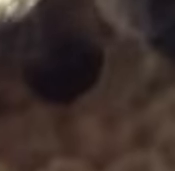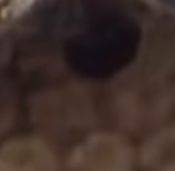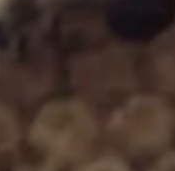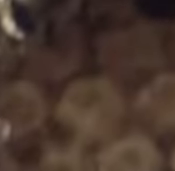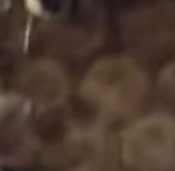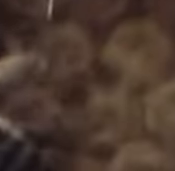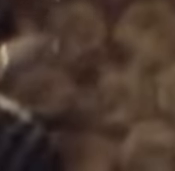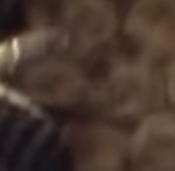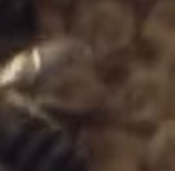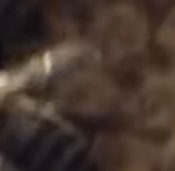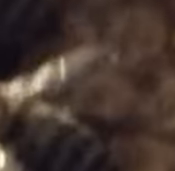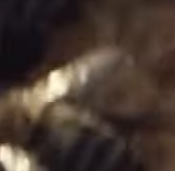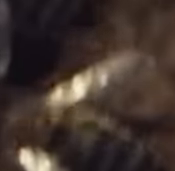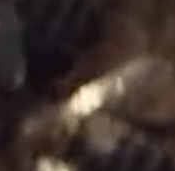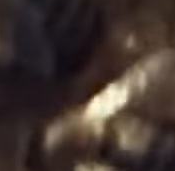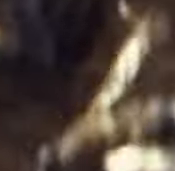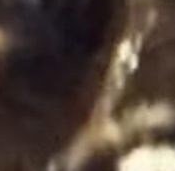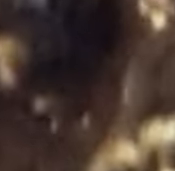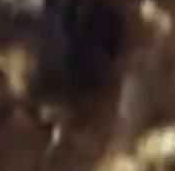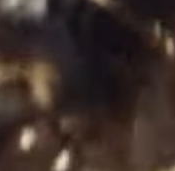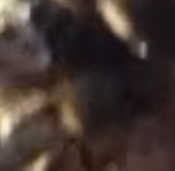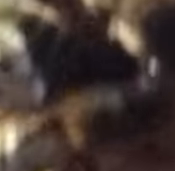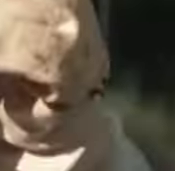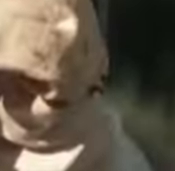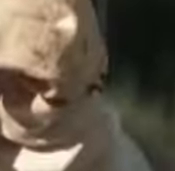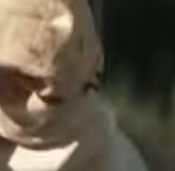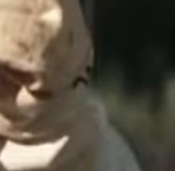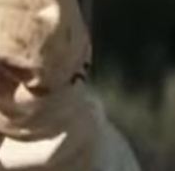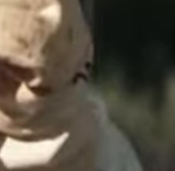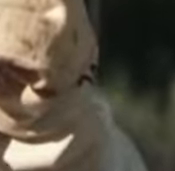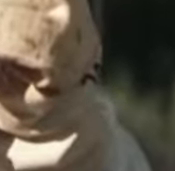sin contar con su papel en mantener la biodiversidad.